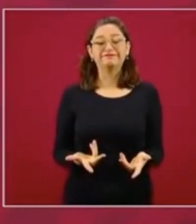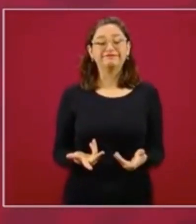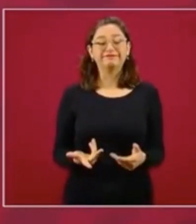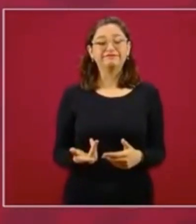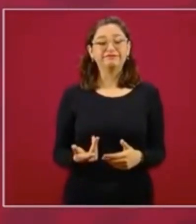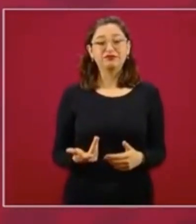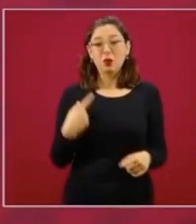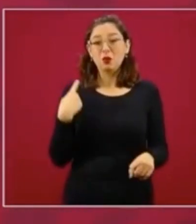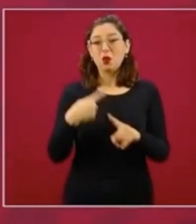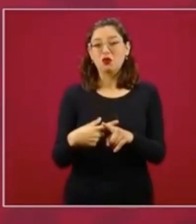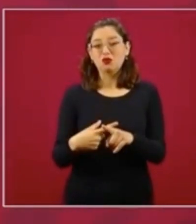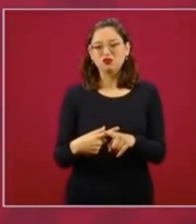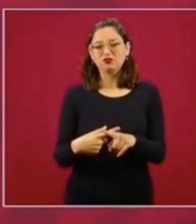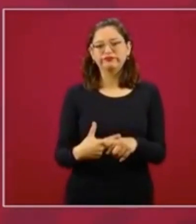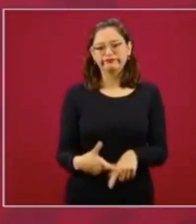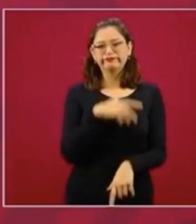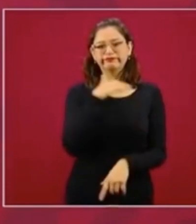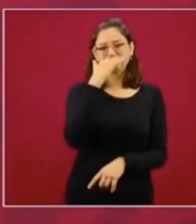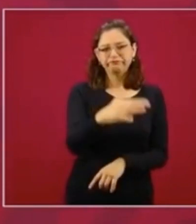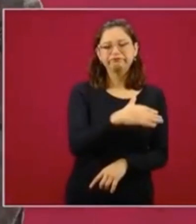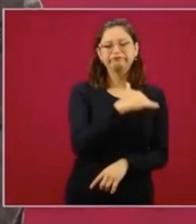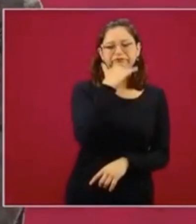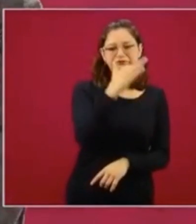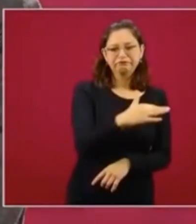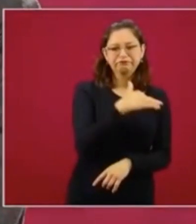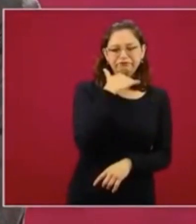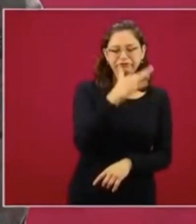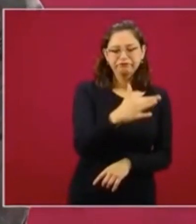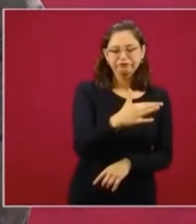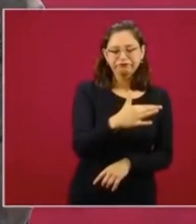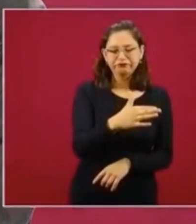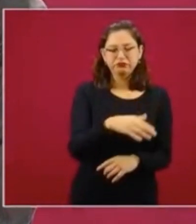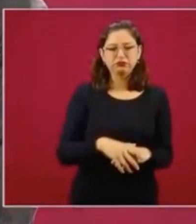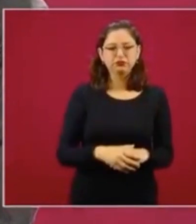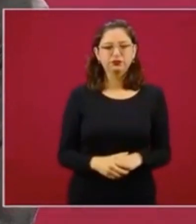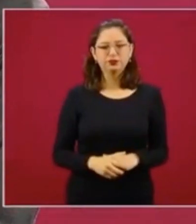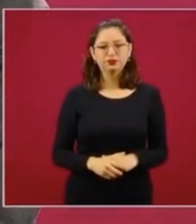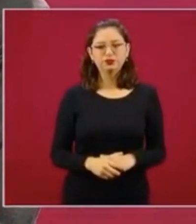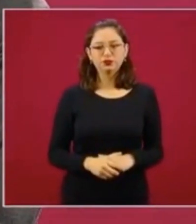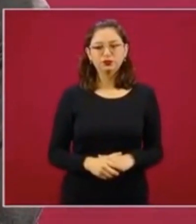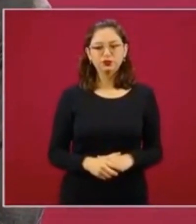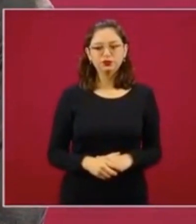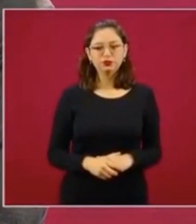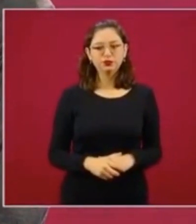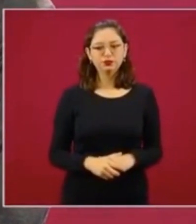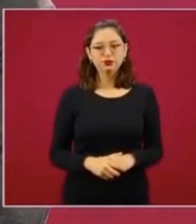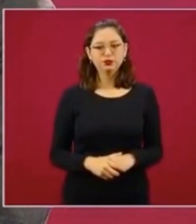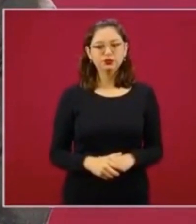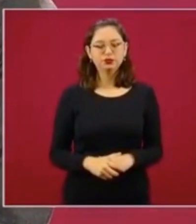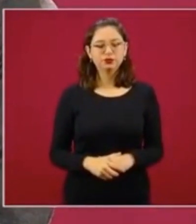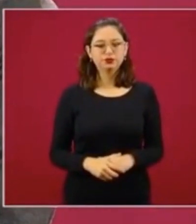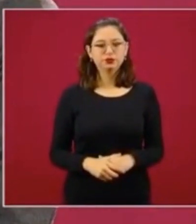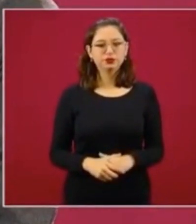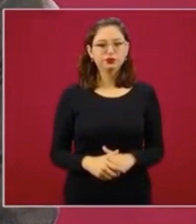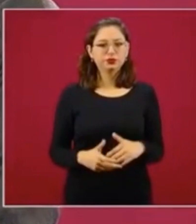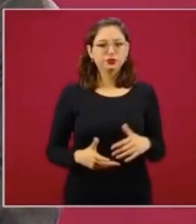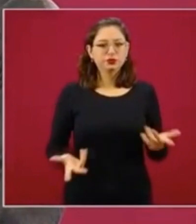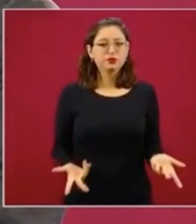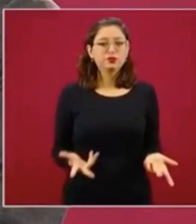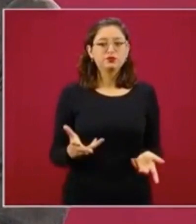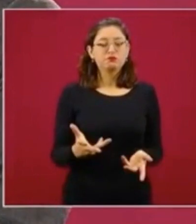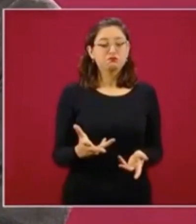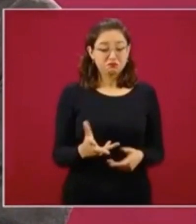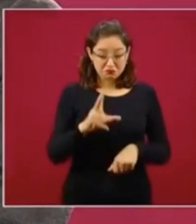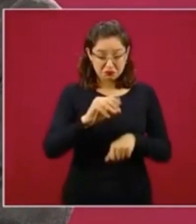no vamos a permitir la corrupción.